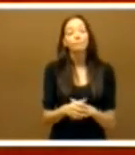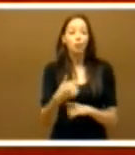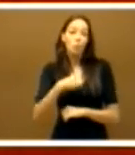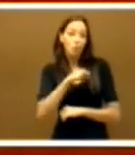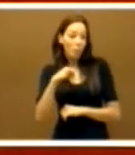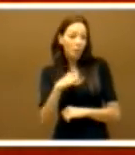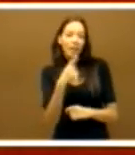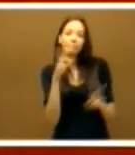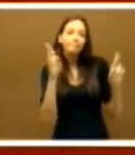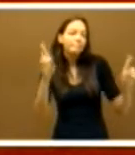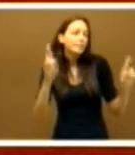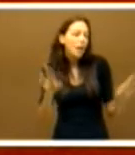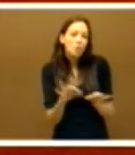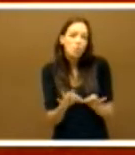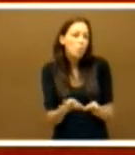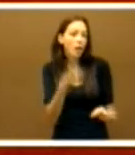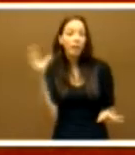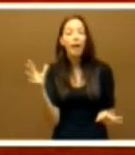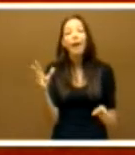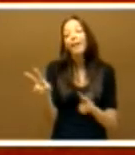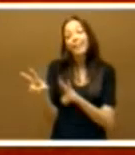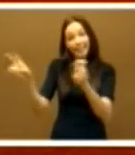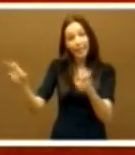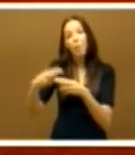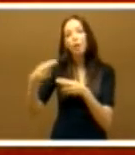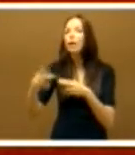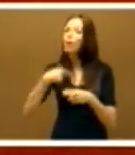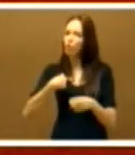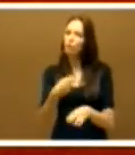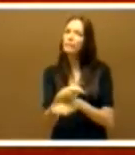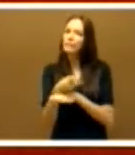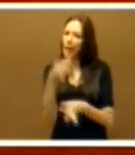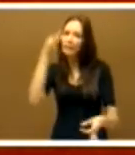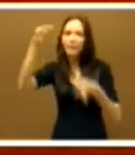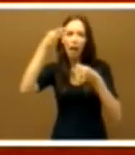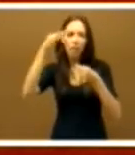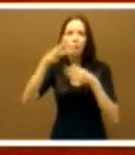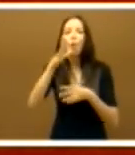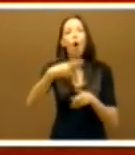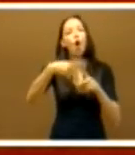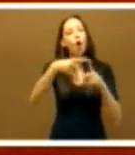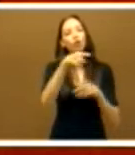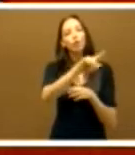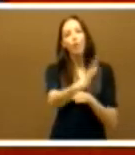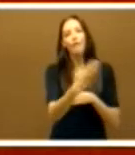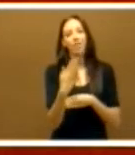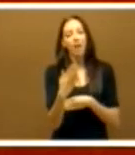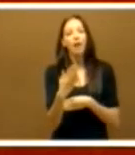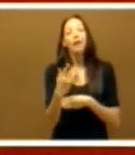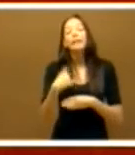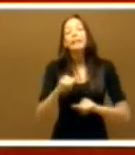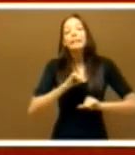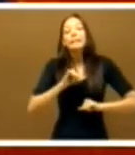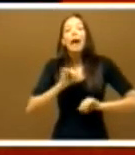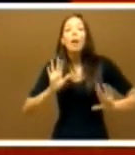suerte del mundo, en lo político voy a ser exigente con aquellas cosas que usted ha ofrecido, espero y deseo que toda la regeneración que